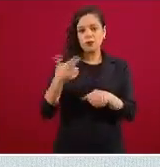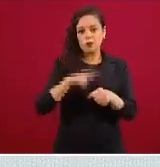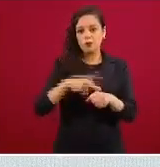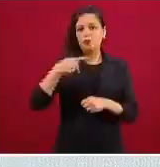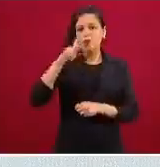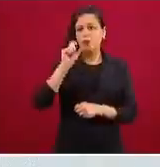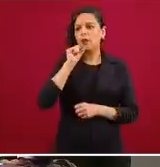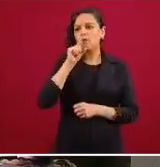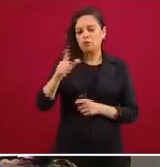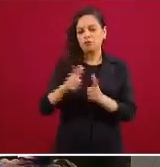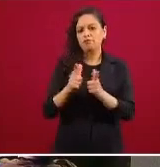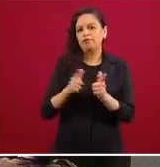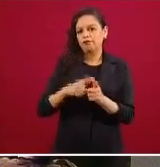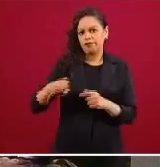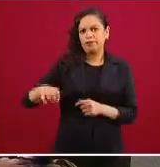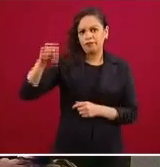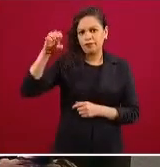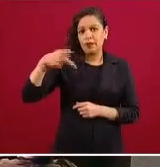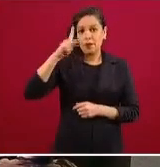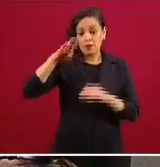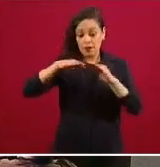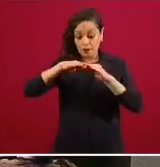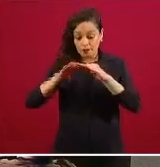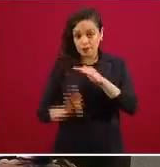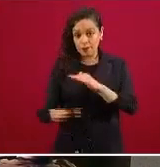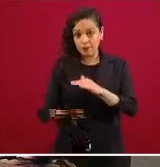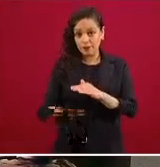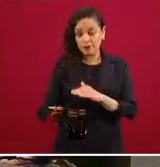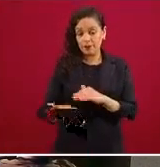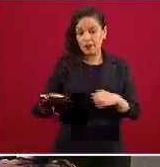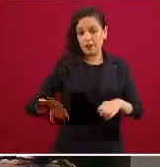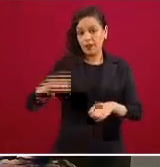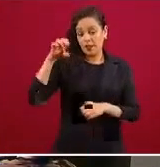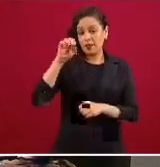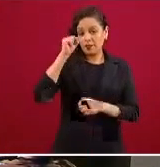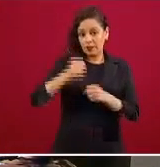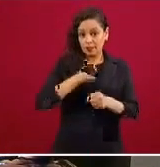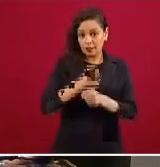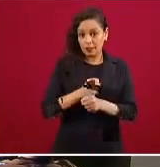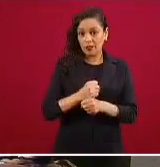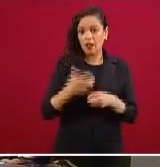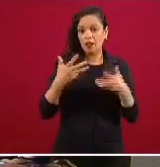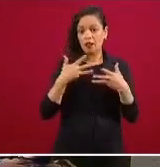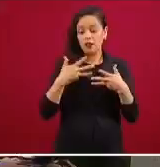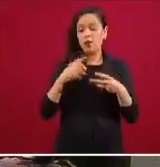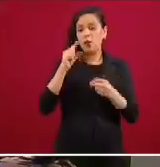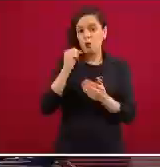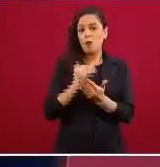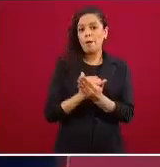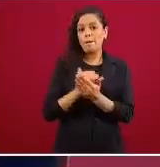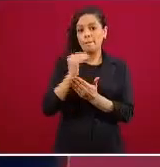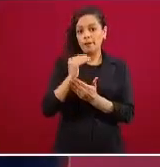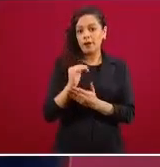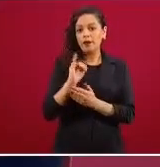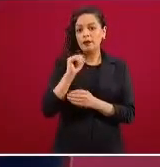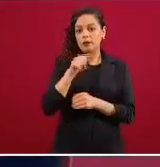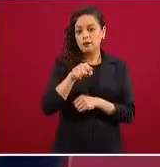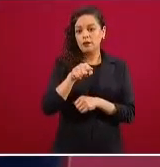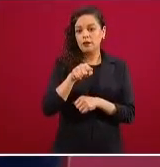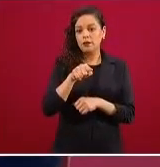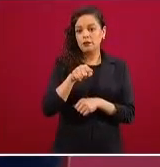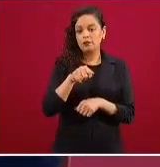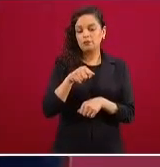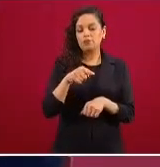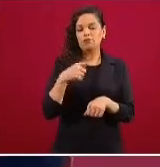por debajo de los 60 años predominan los casos confirmados que tienen una condición